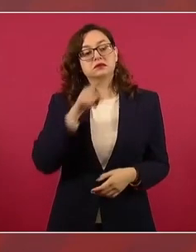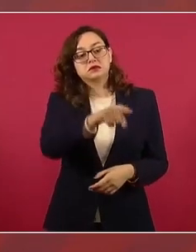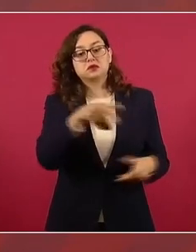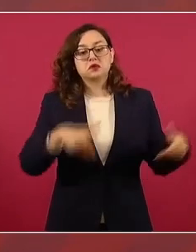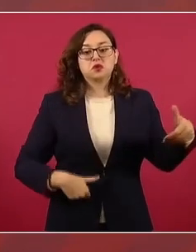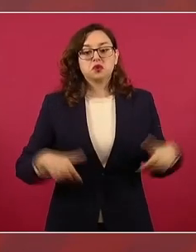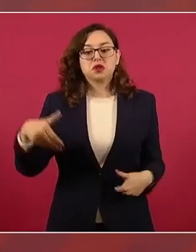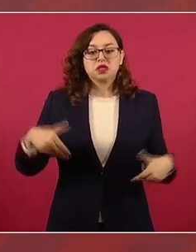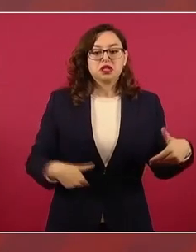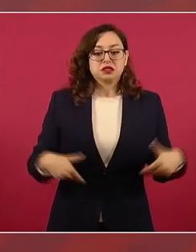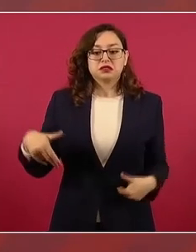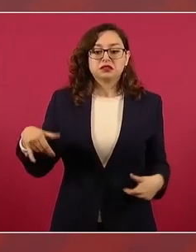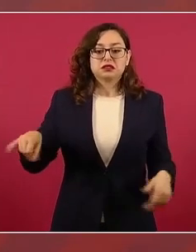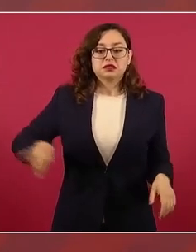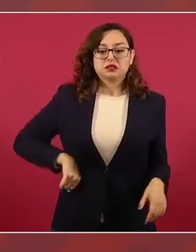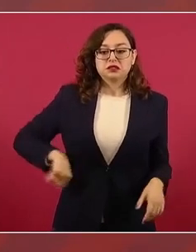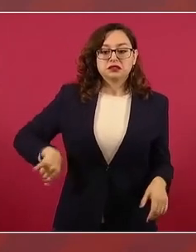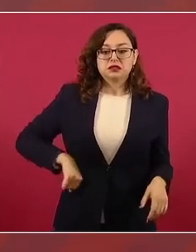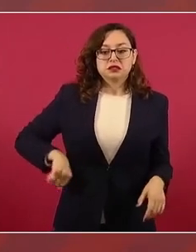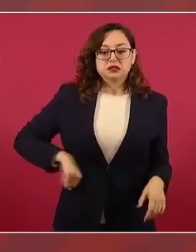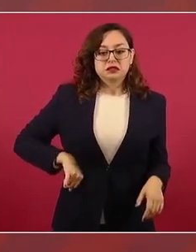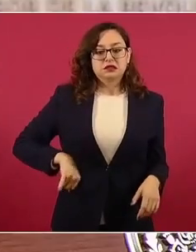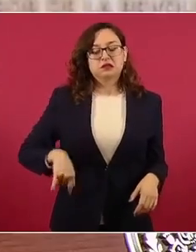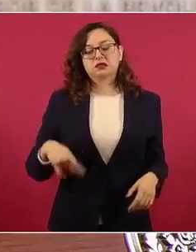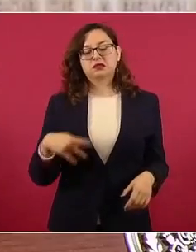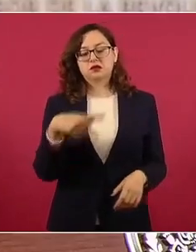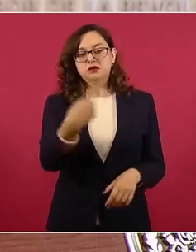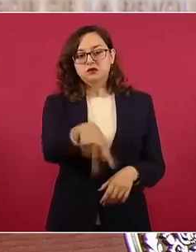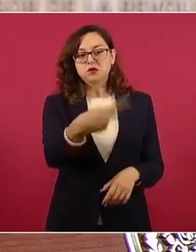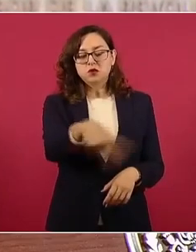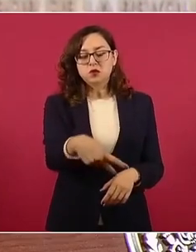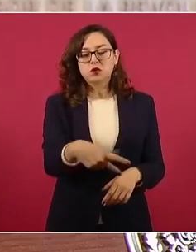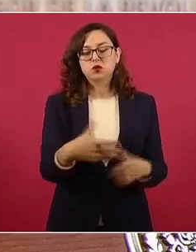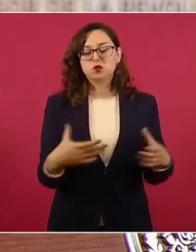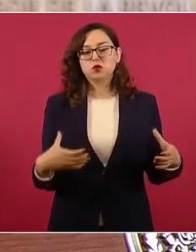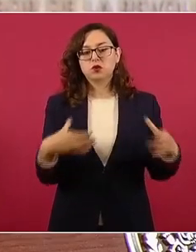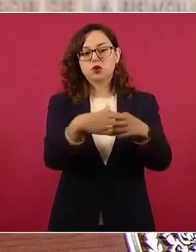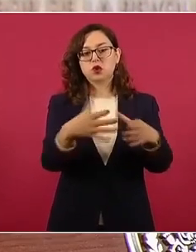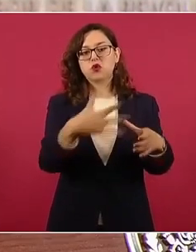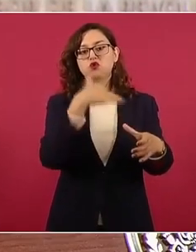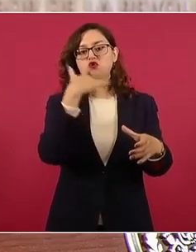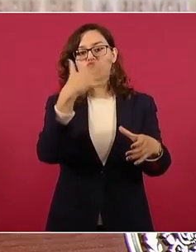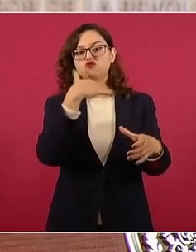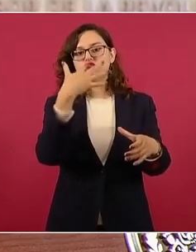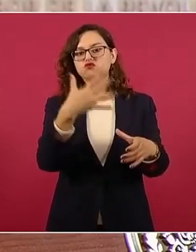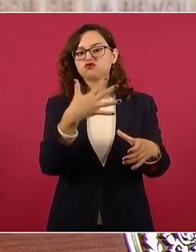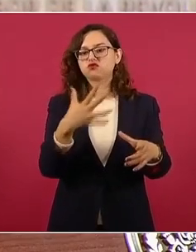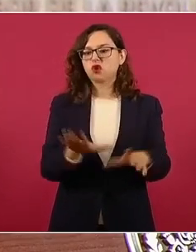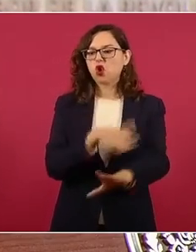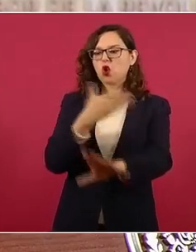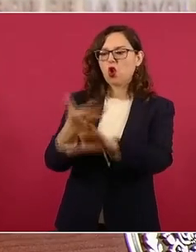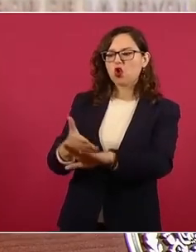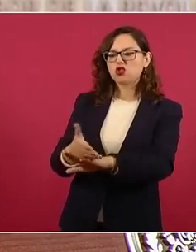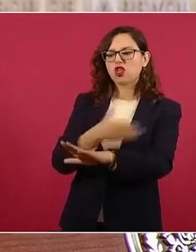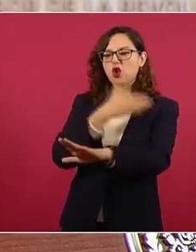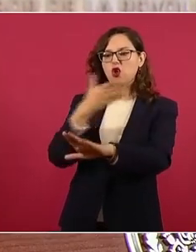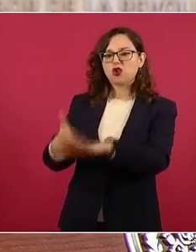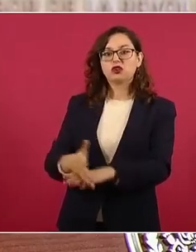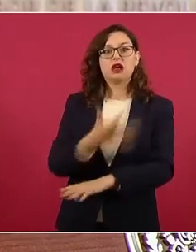de un grupo de corruptos y de